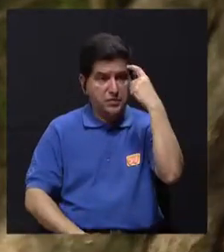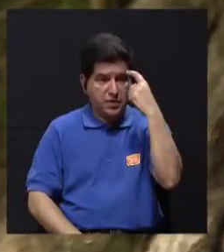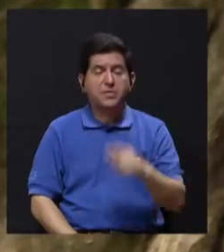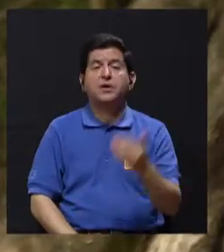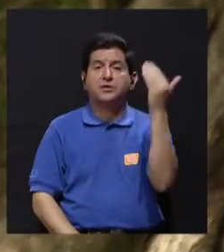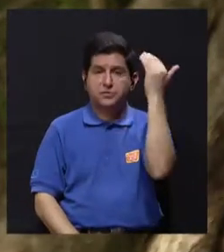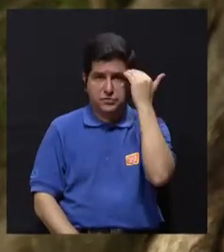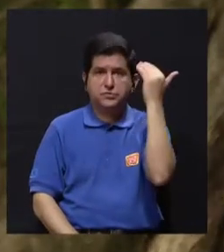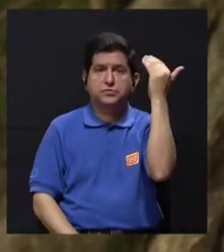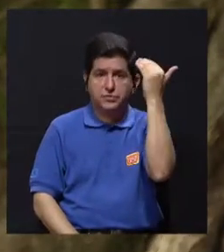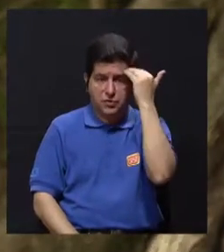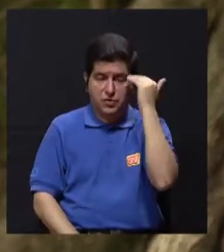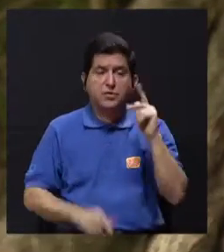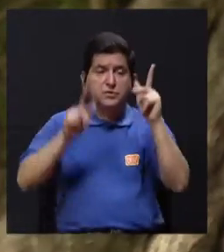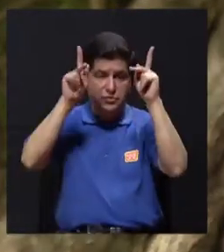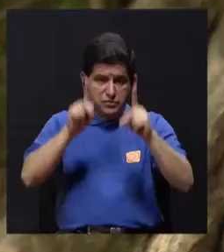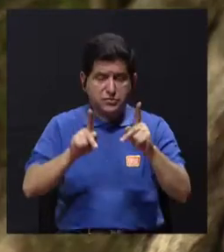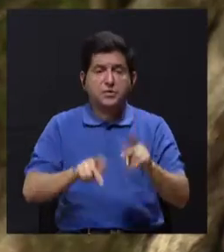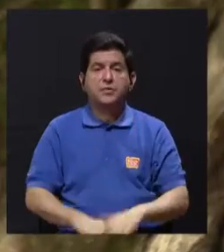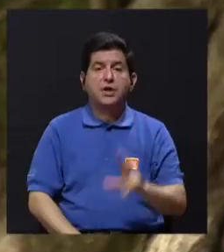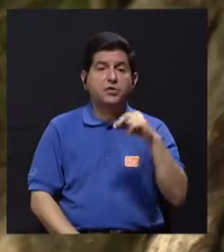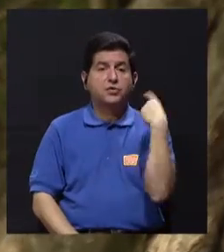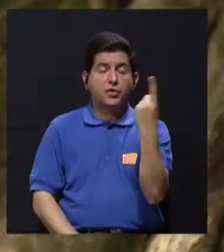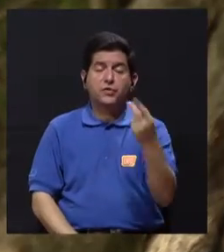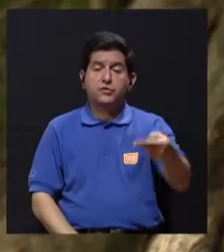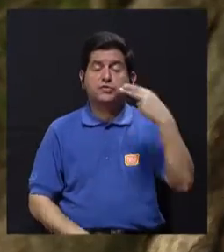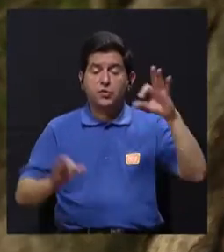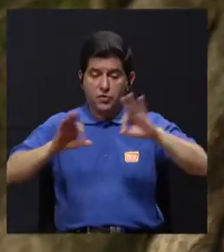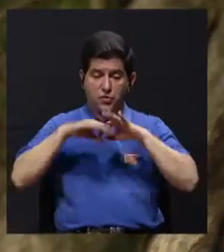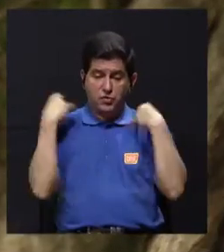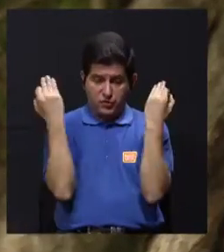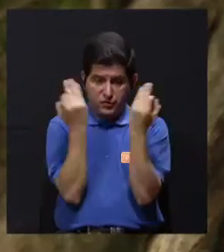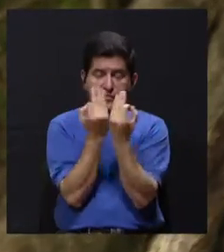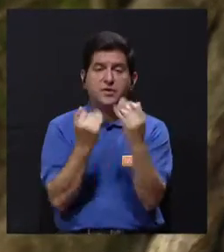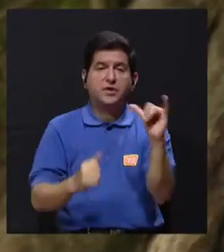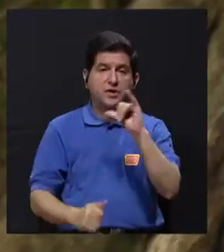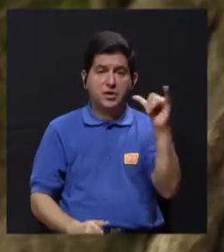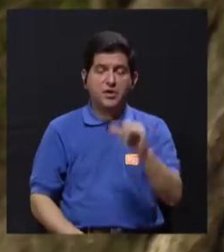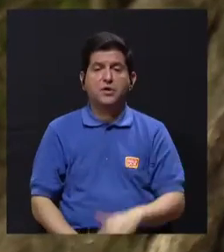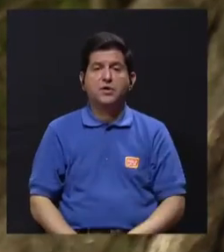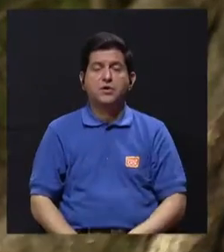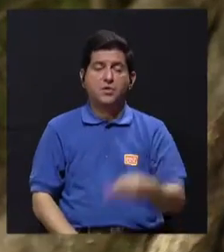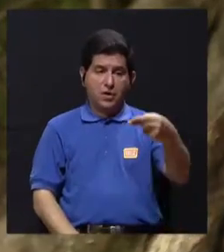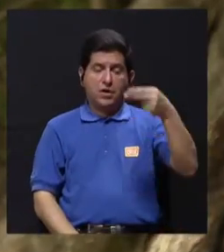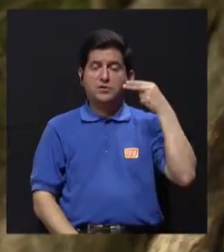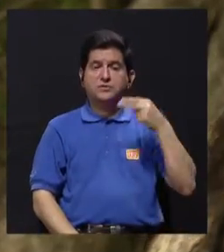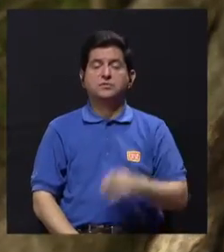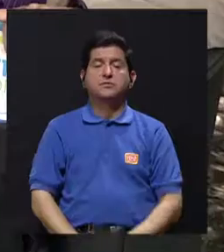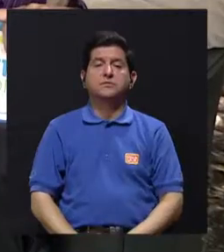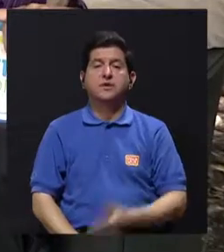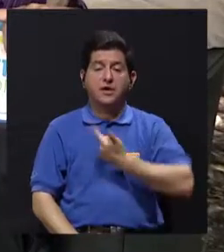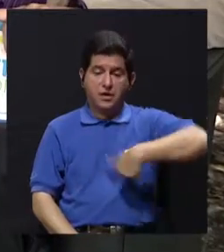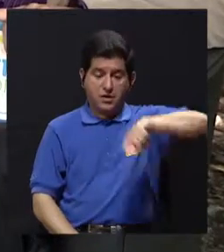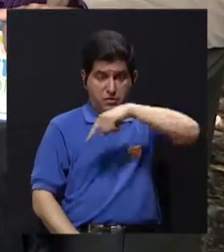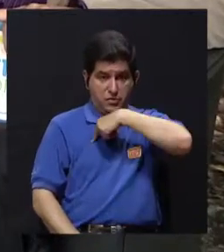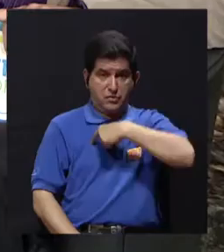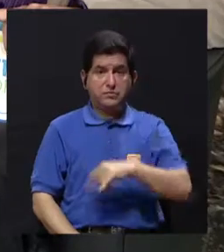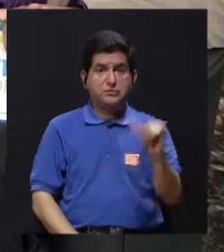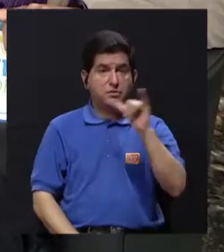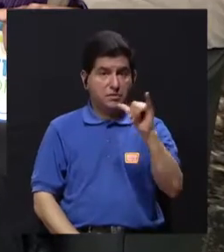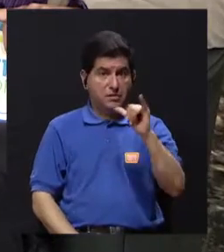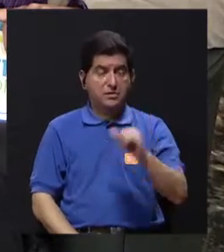pienso ese conocimiento que tienen estas personas no solamente en historia de la familia y en la propia historia sino también